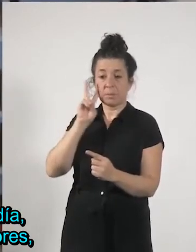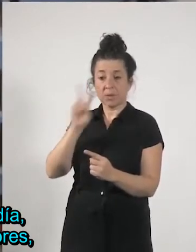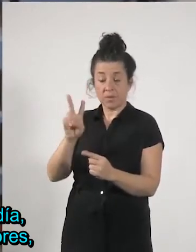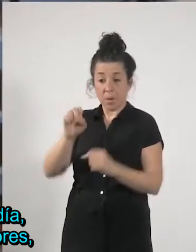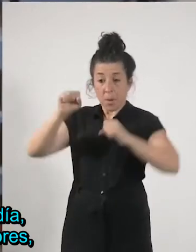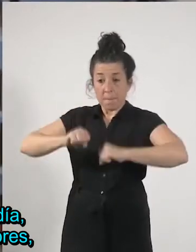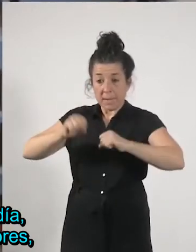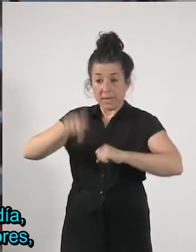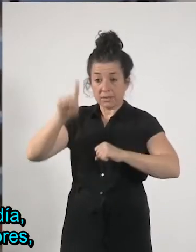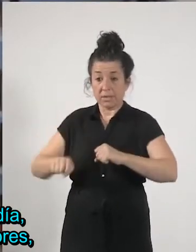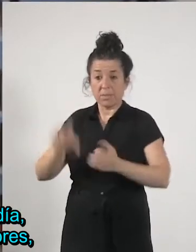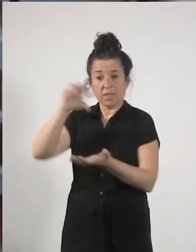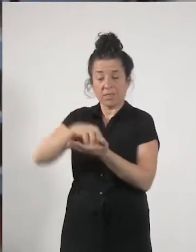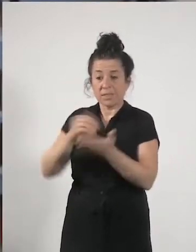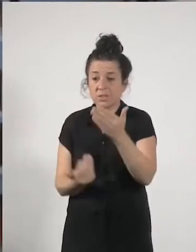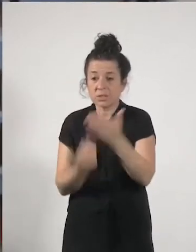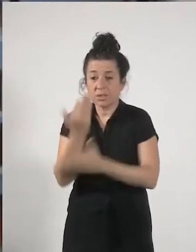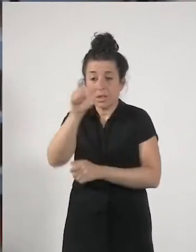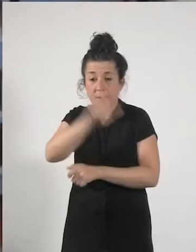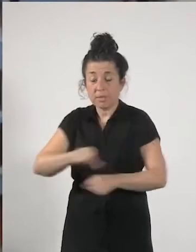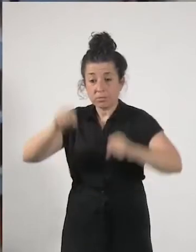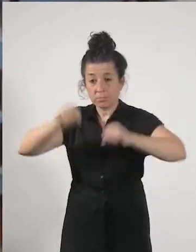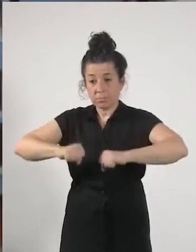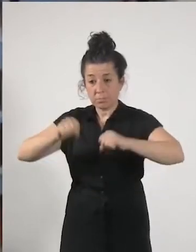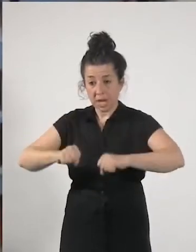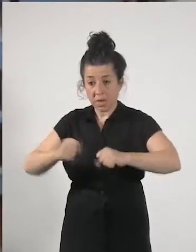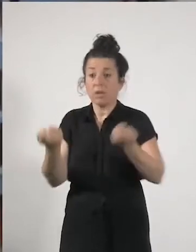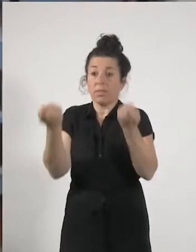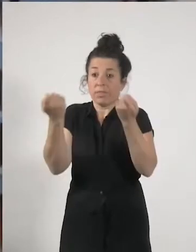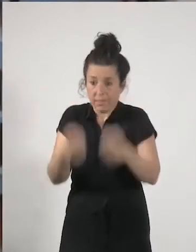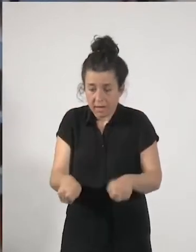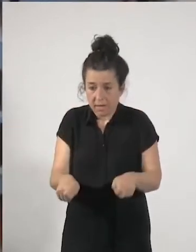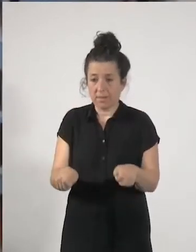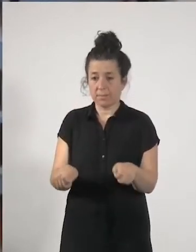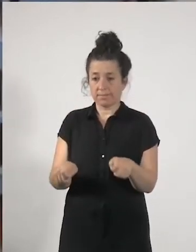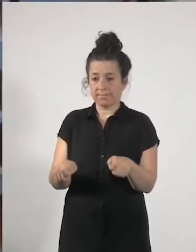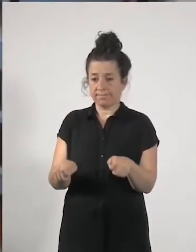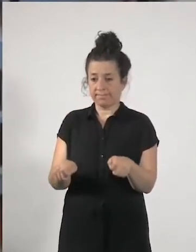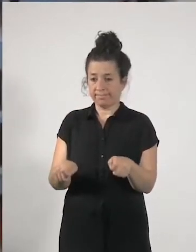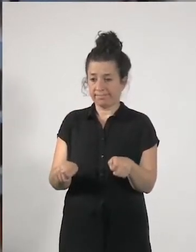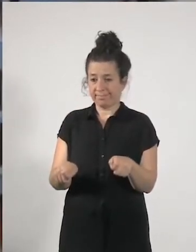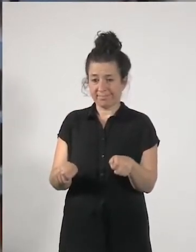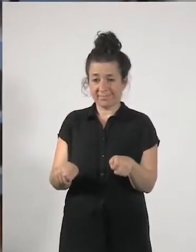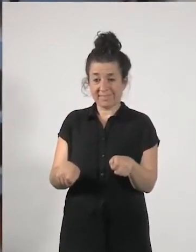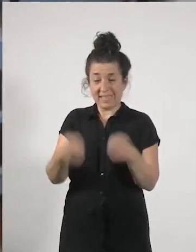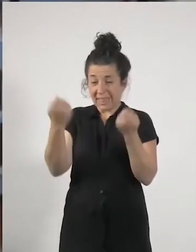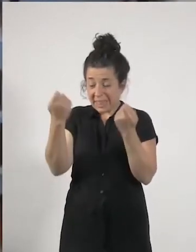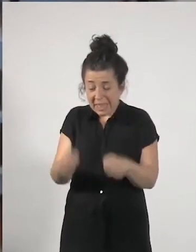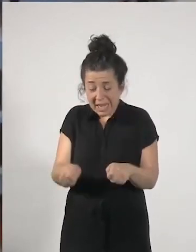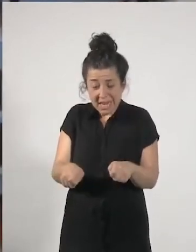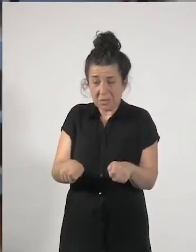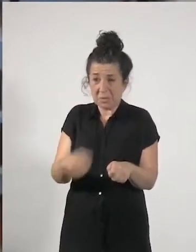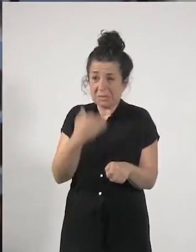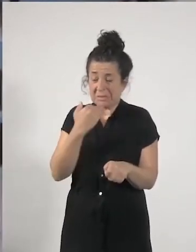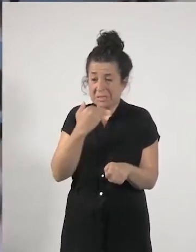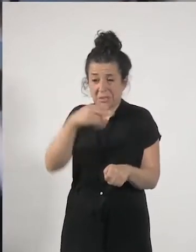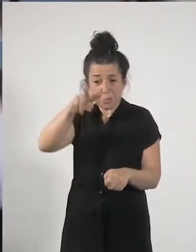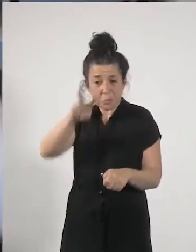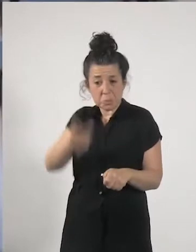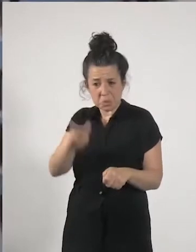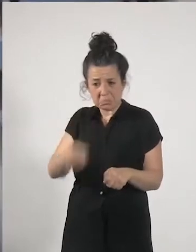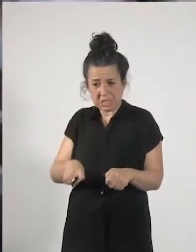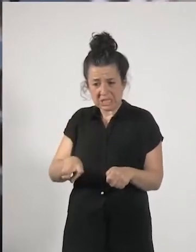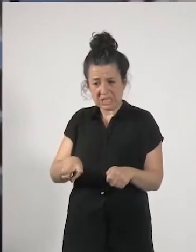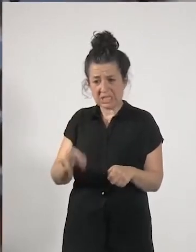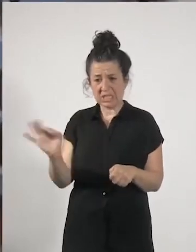centros de día de personas mayores han cerrado han cerrado durante dos meses prácticamente ¿no? tres